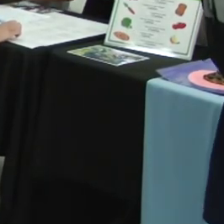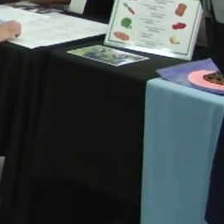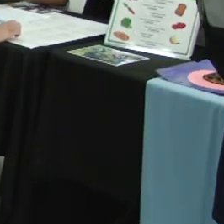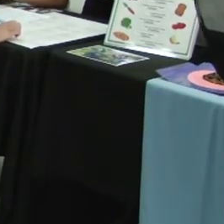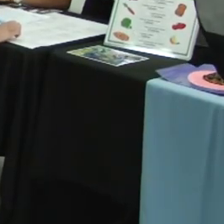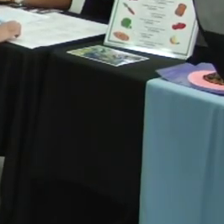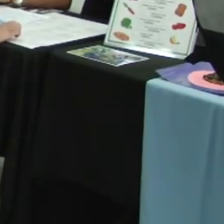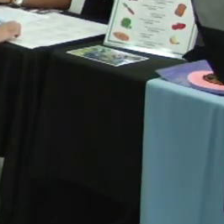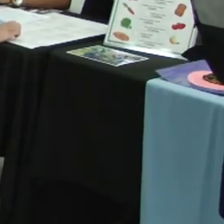¡Gracias! ¡Gracias! ¡Gracias!